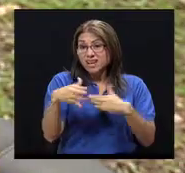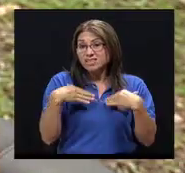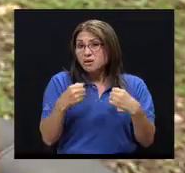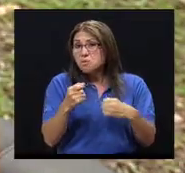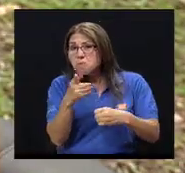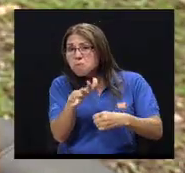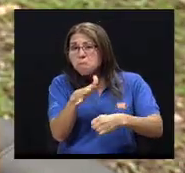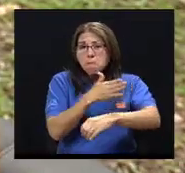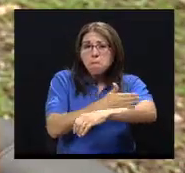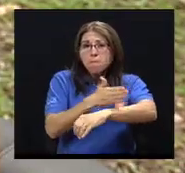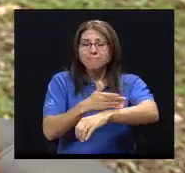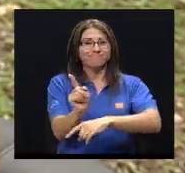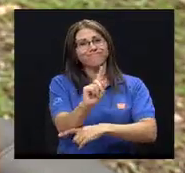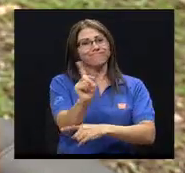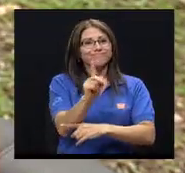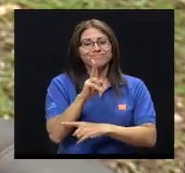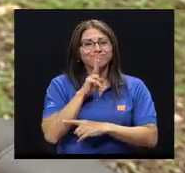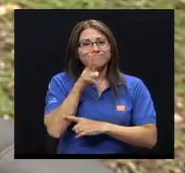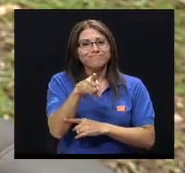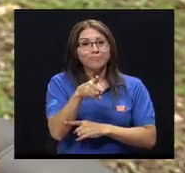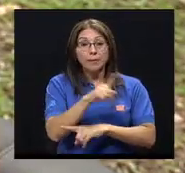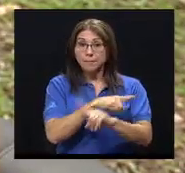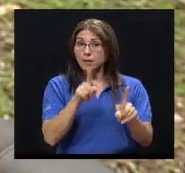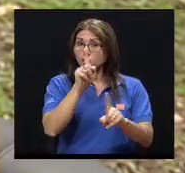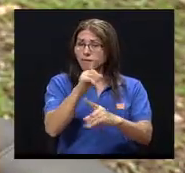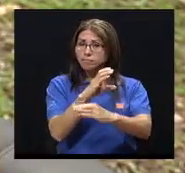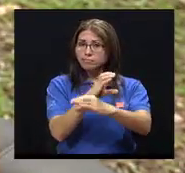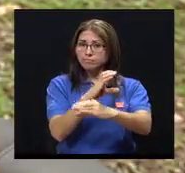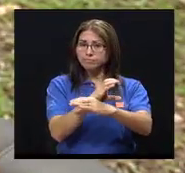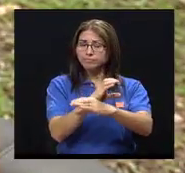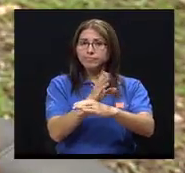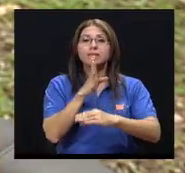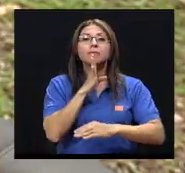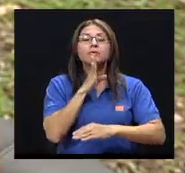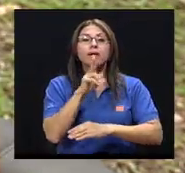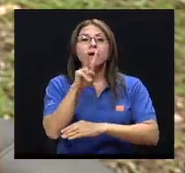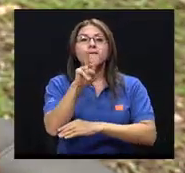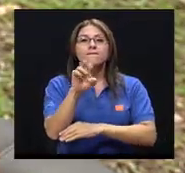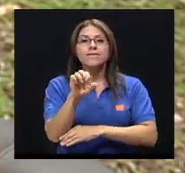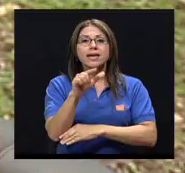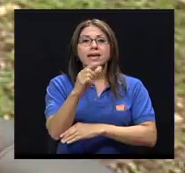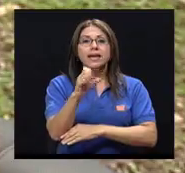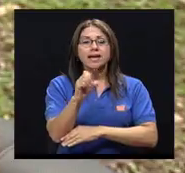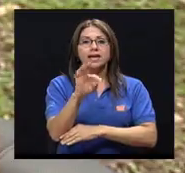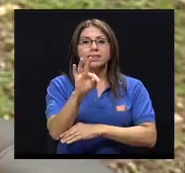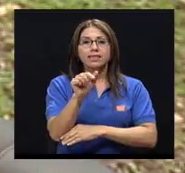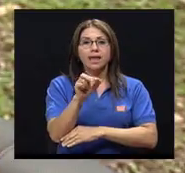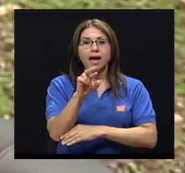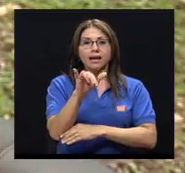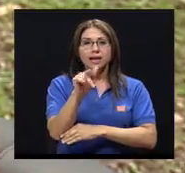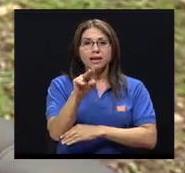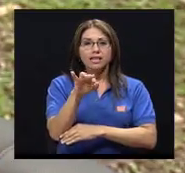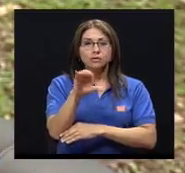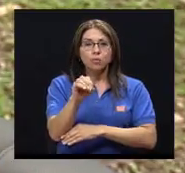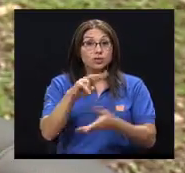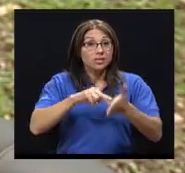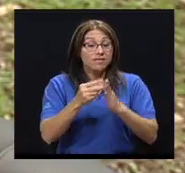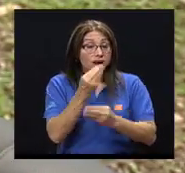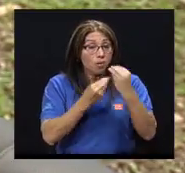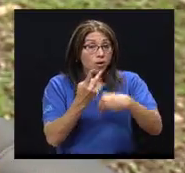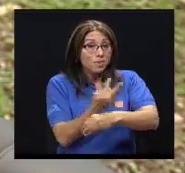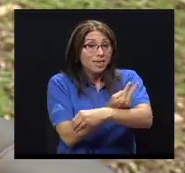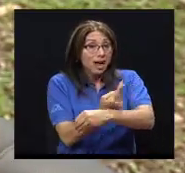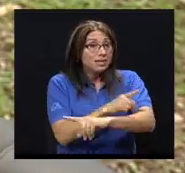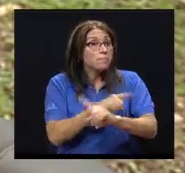Ahora, sí hay que tomar en cuenta y ser muy cuidadosos. Estamos hablando de vegetarianismo como una nutrición, una alimentación nutricionalmente